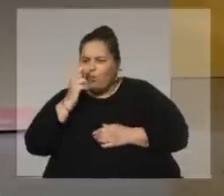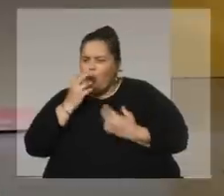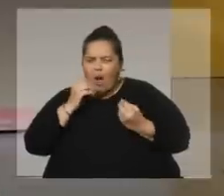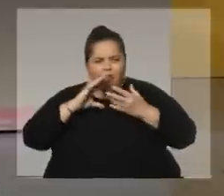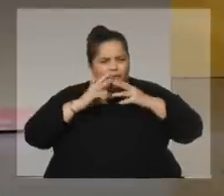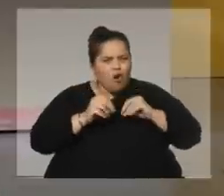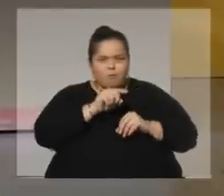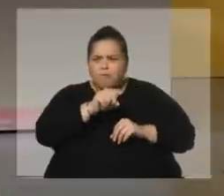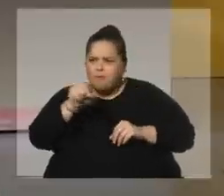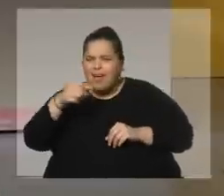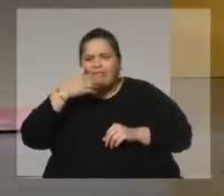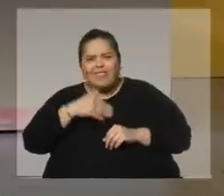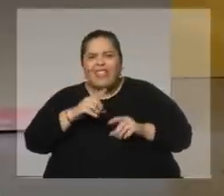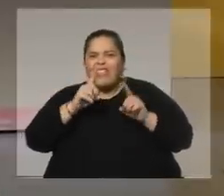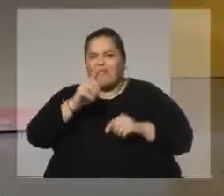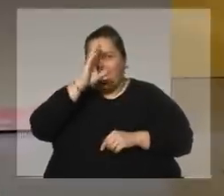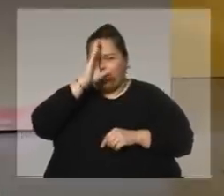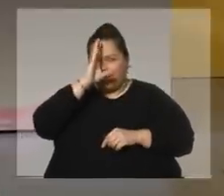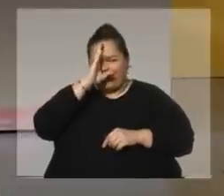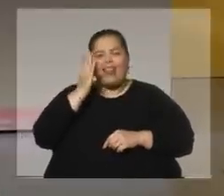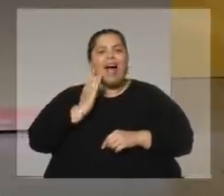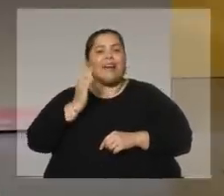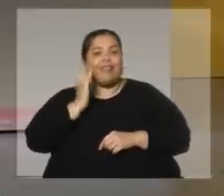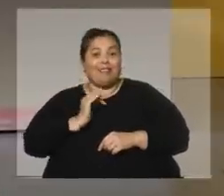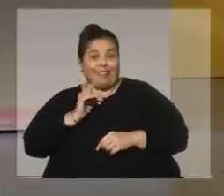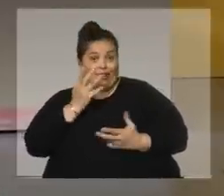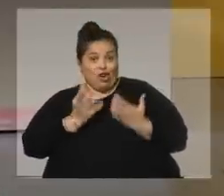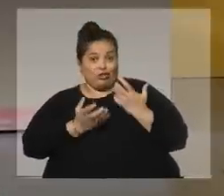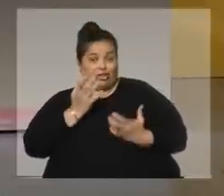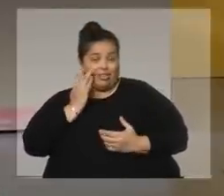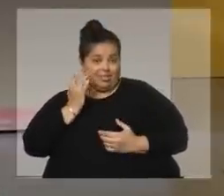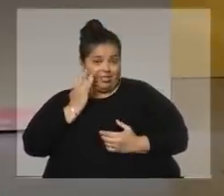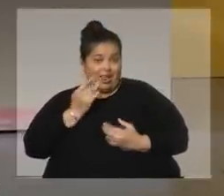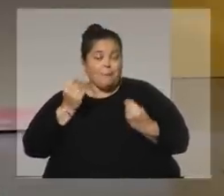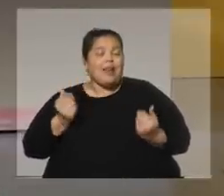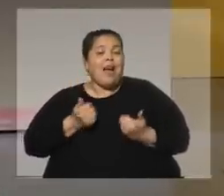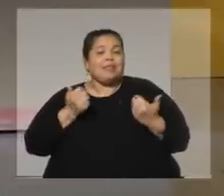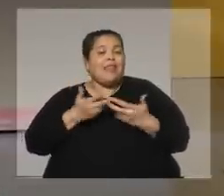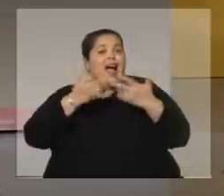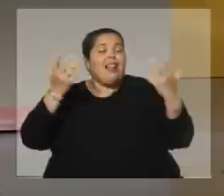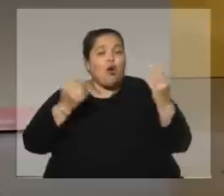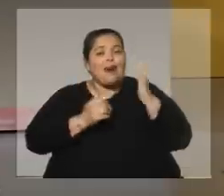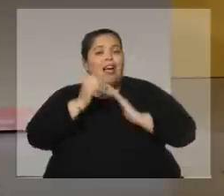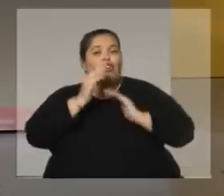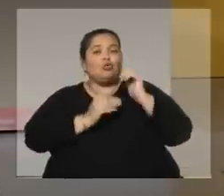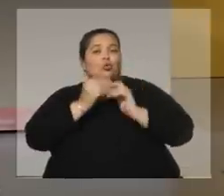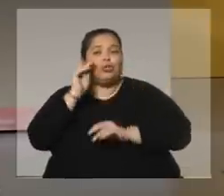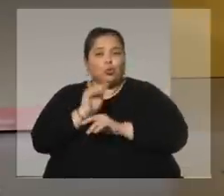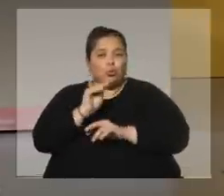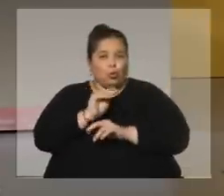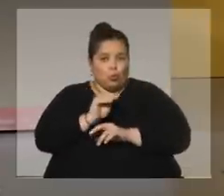entendiera que estaba aprendiendo un arte, que estaba aplicando técnicas para construir un hecho cultural.